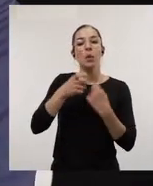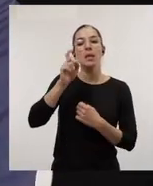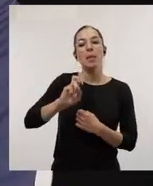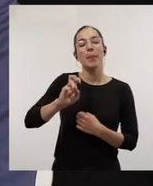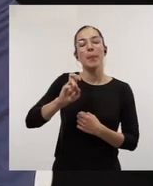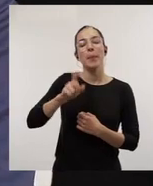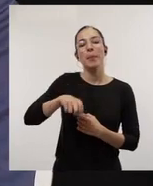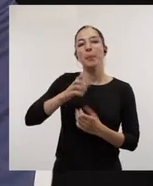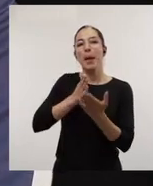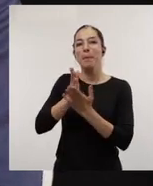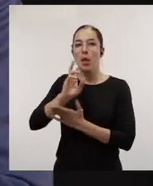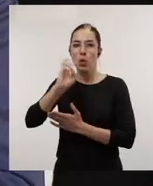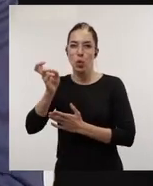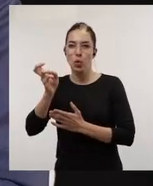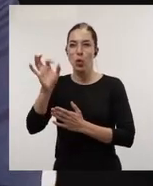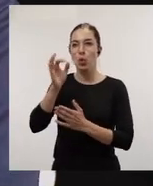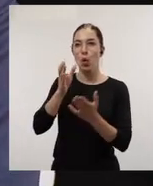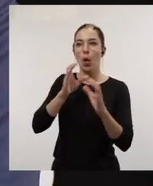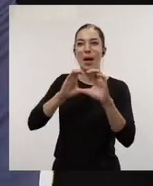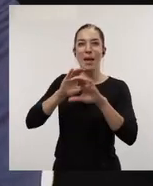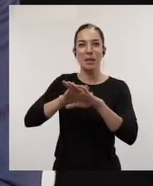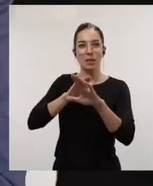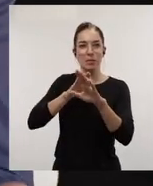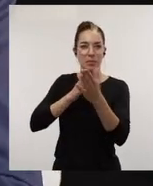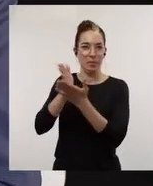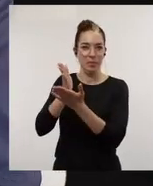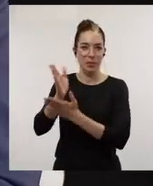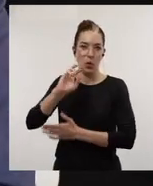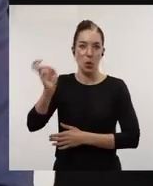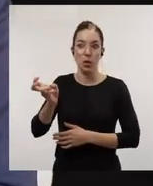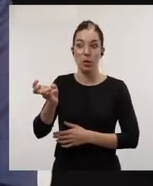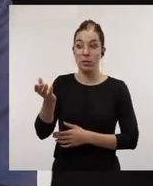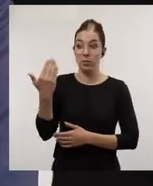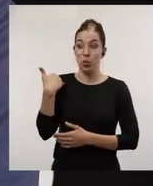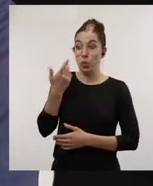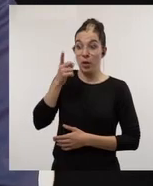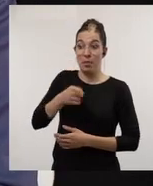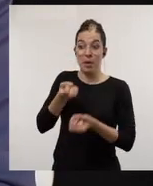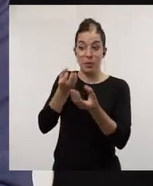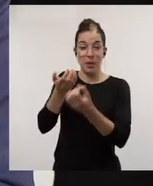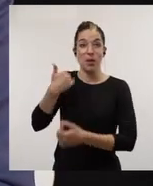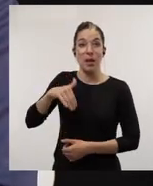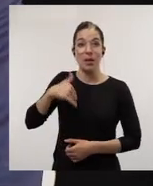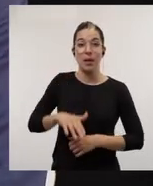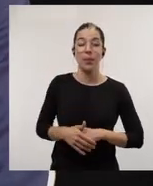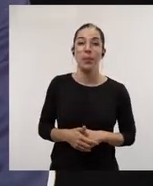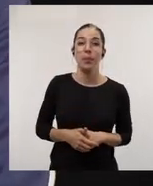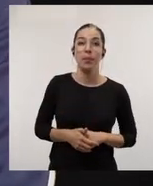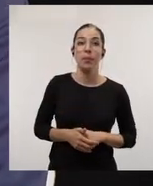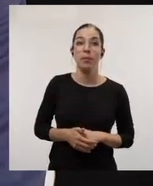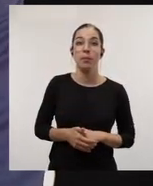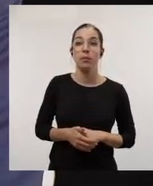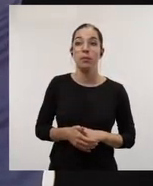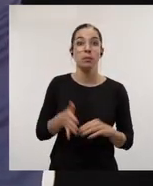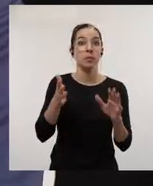con diferentes medios y canales de comunicación que ya hemos ido comentando a lo largo de este mes y por lo tanto